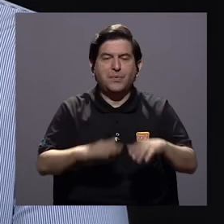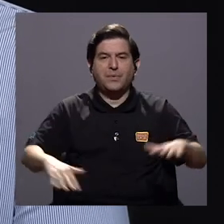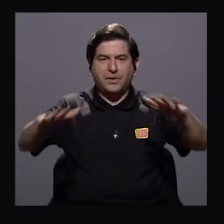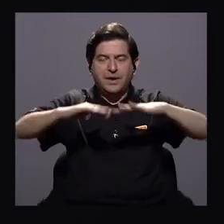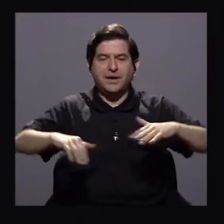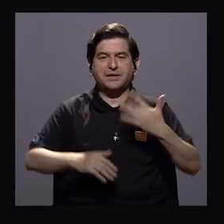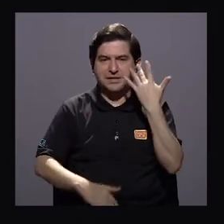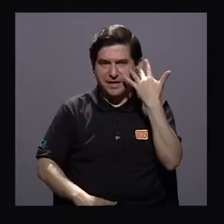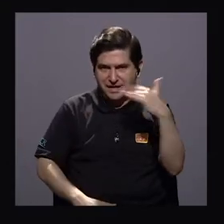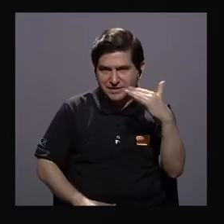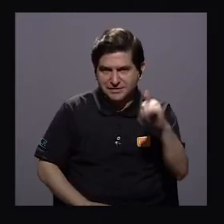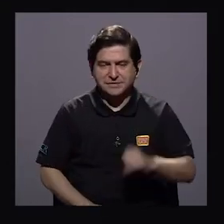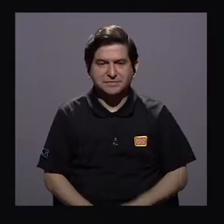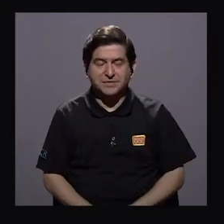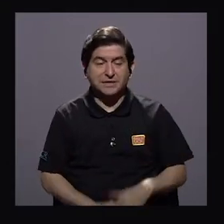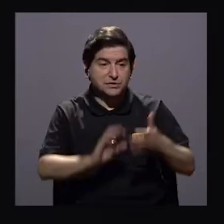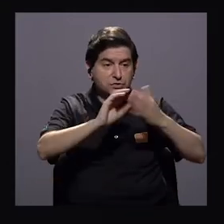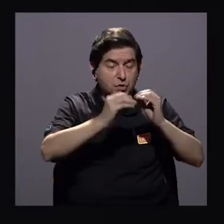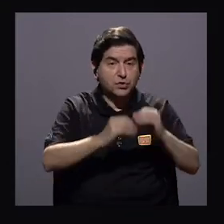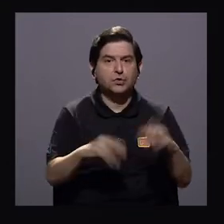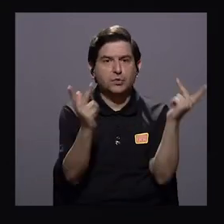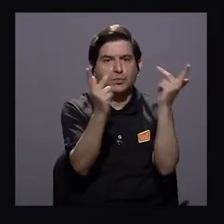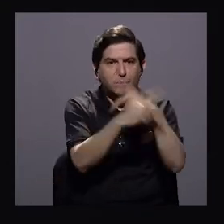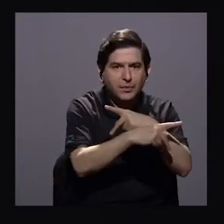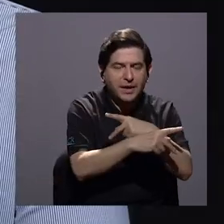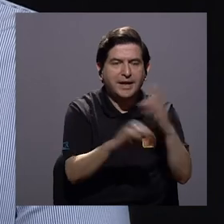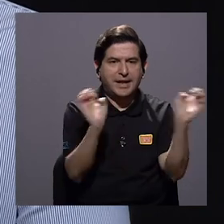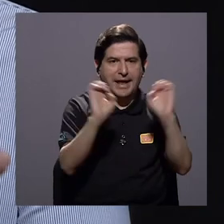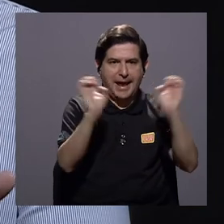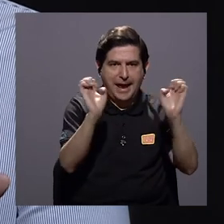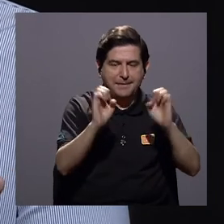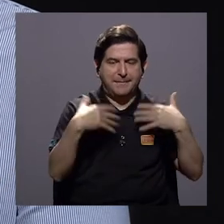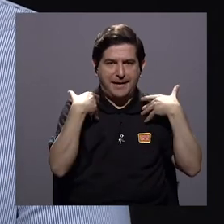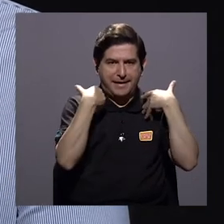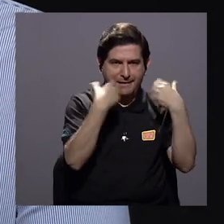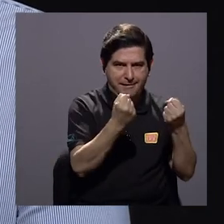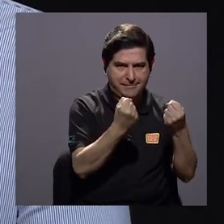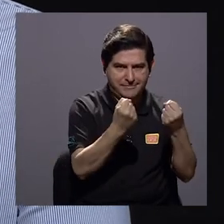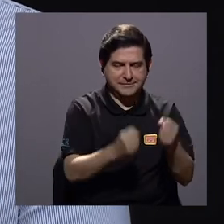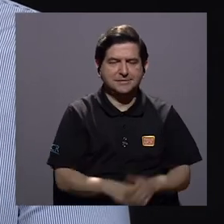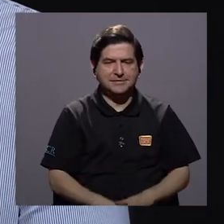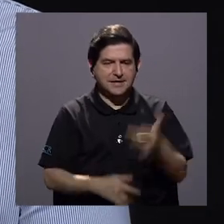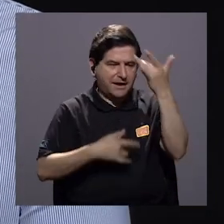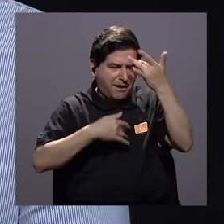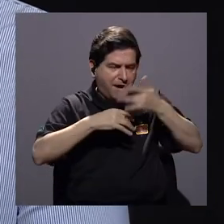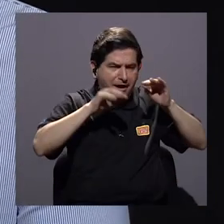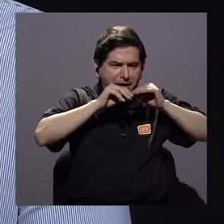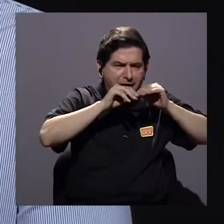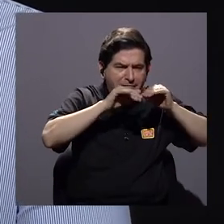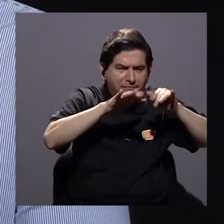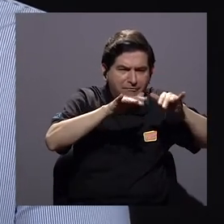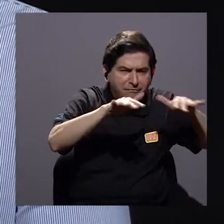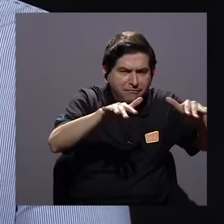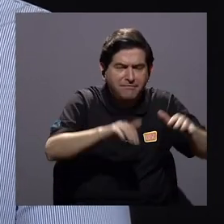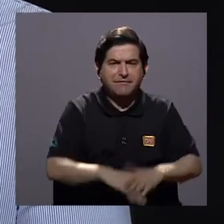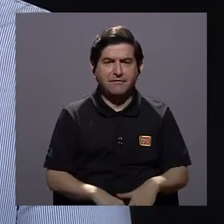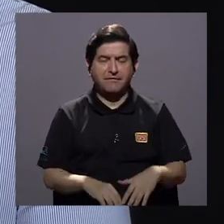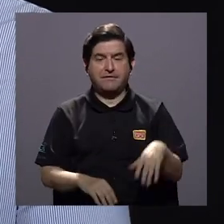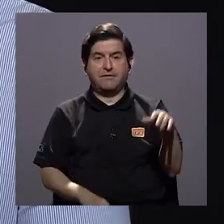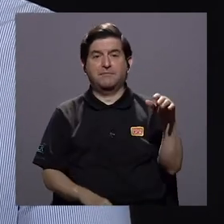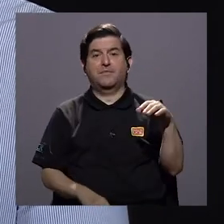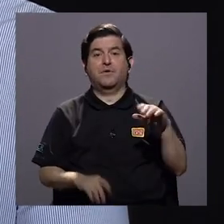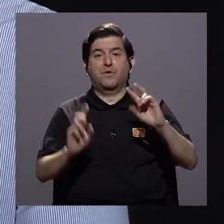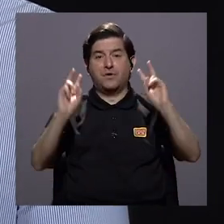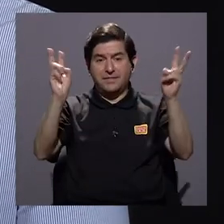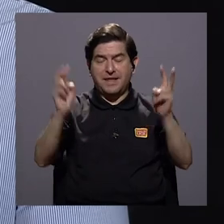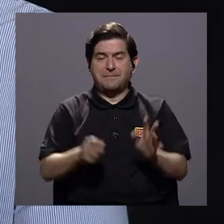muy parecidos las cifras más graves de la emergencia sanitaria es decir de contagios por la enfermedad que